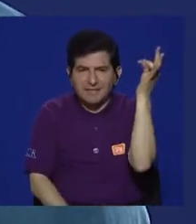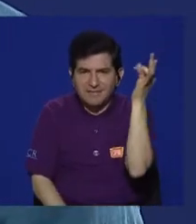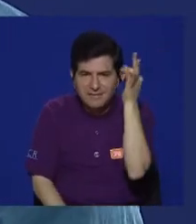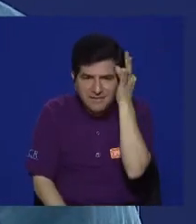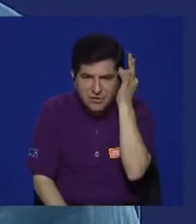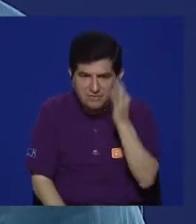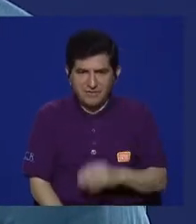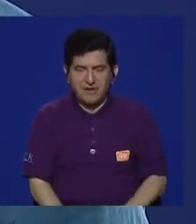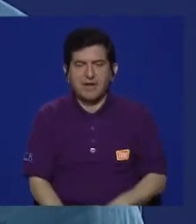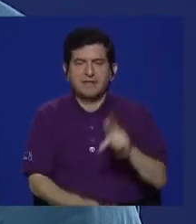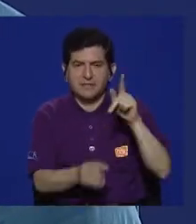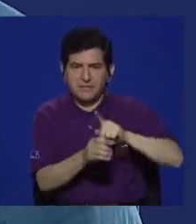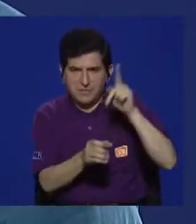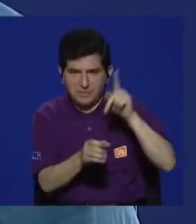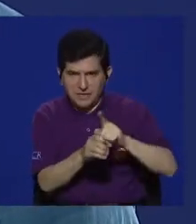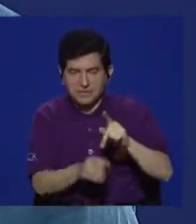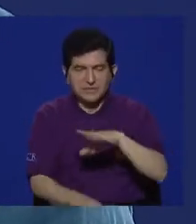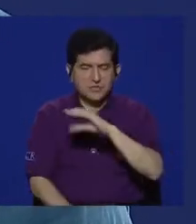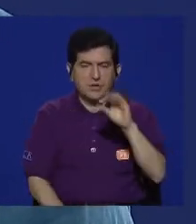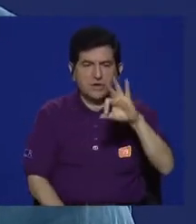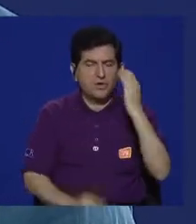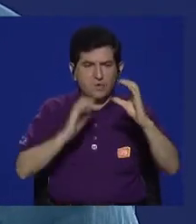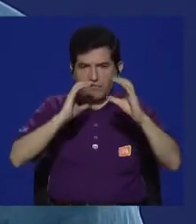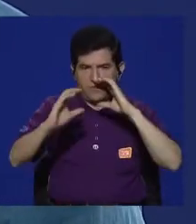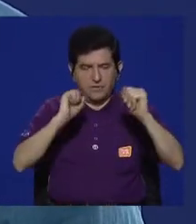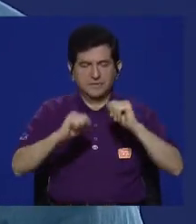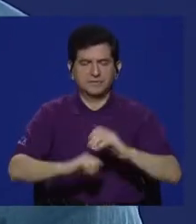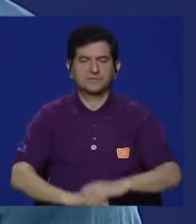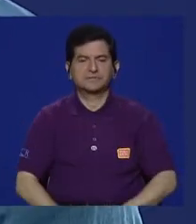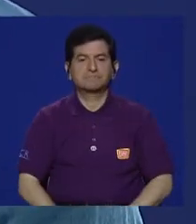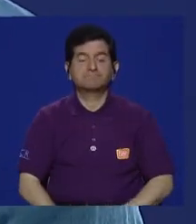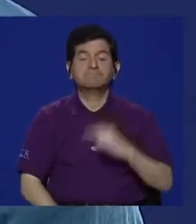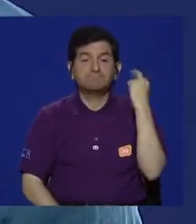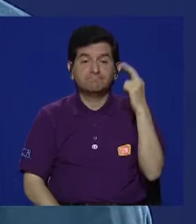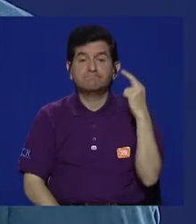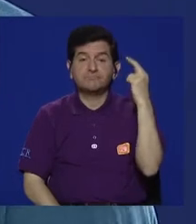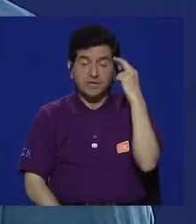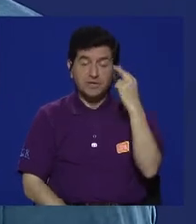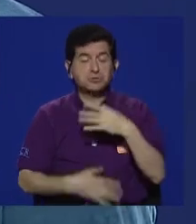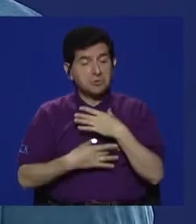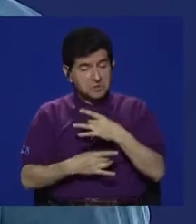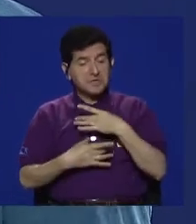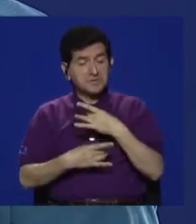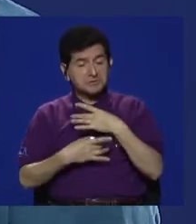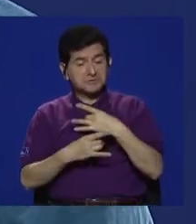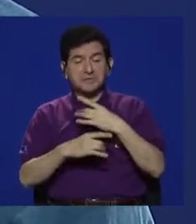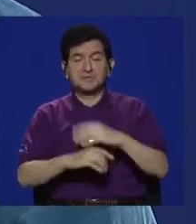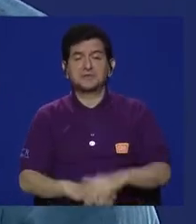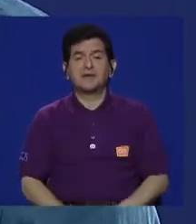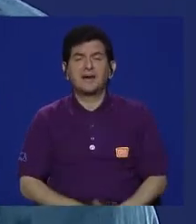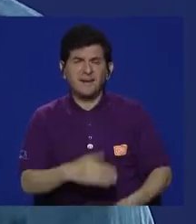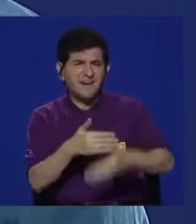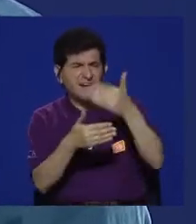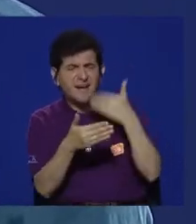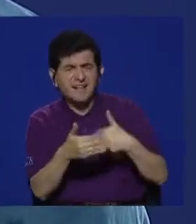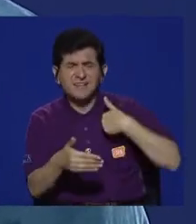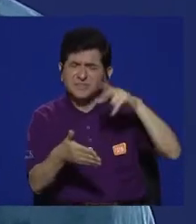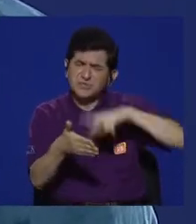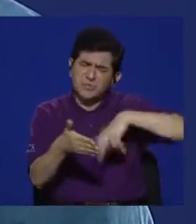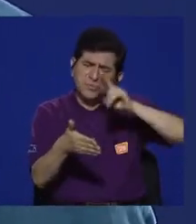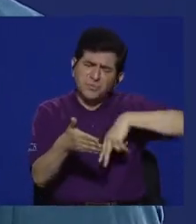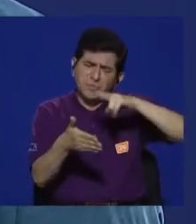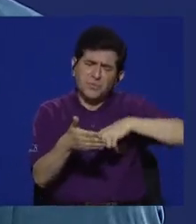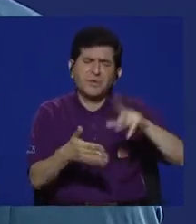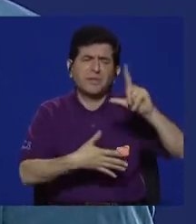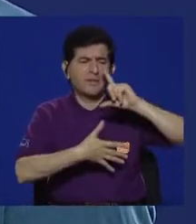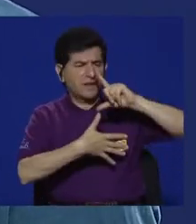de participación en medios. Y por eso sí fue muy interesante, porque antes leí mucho